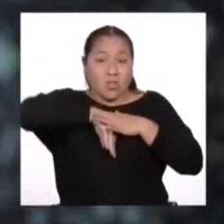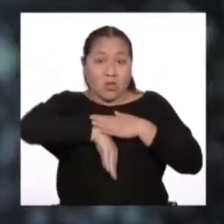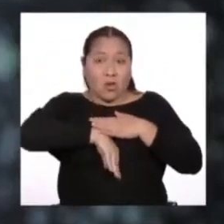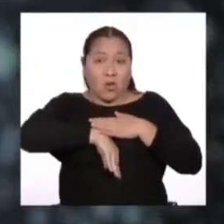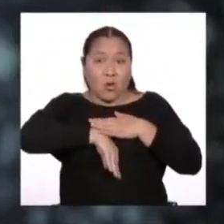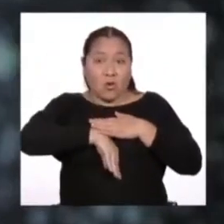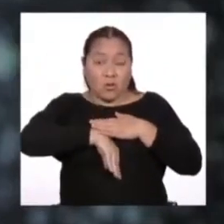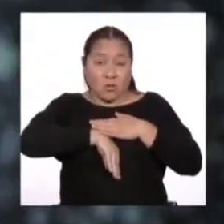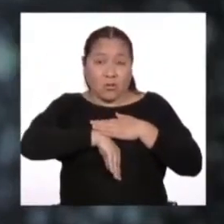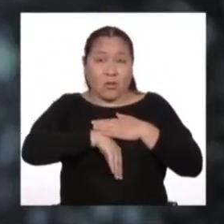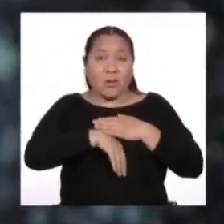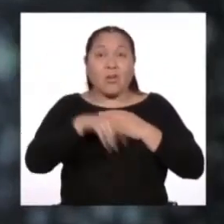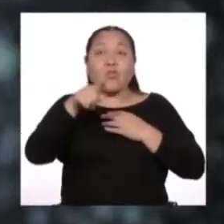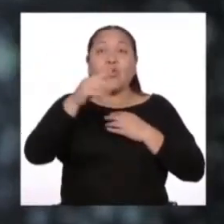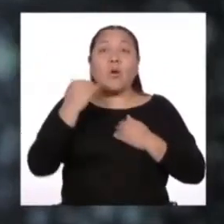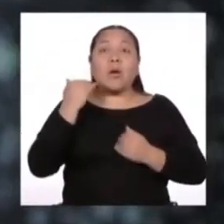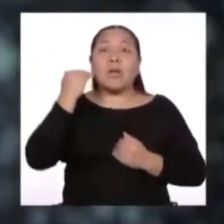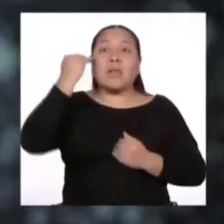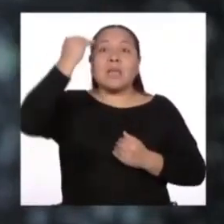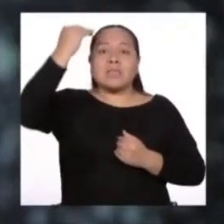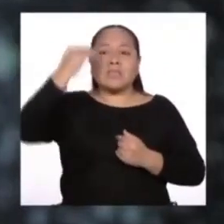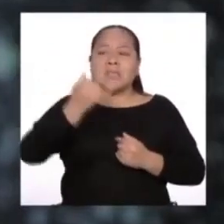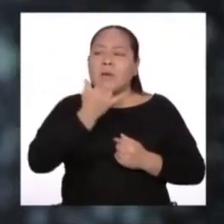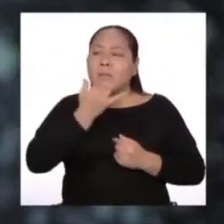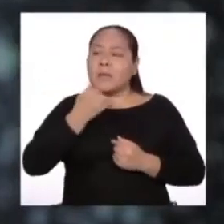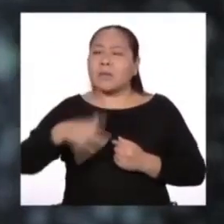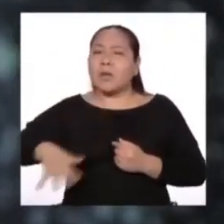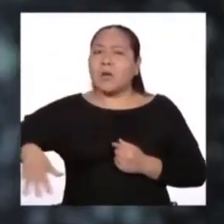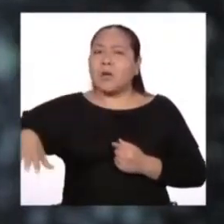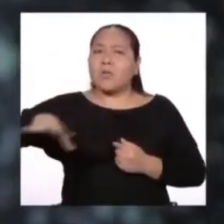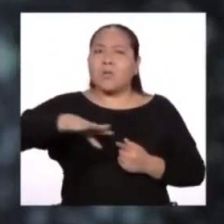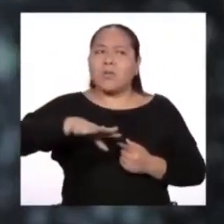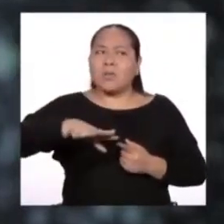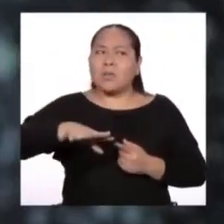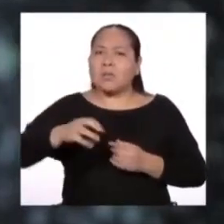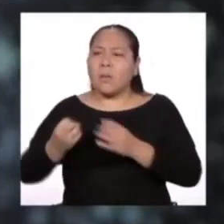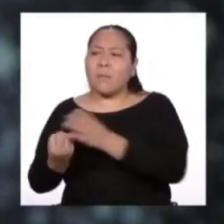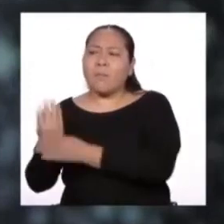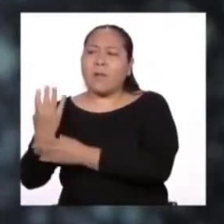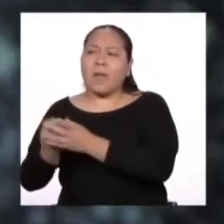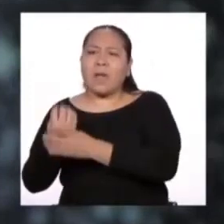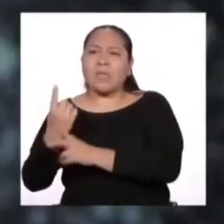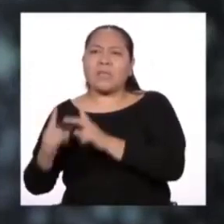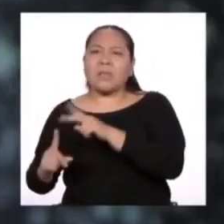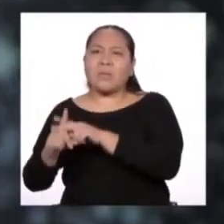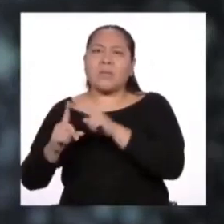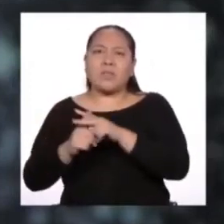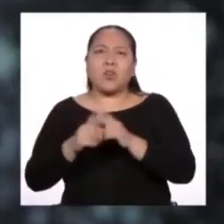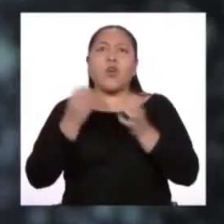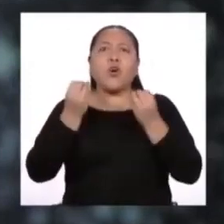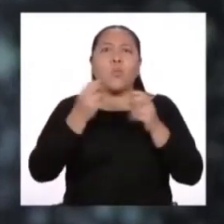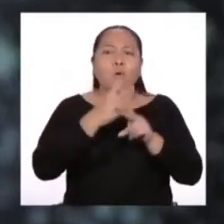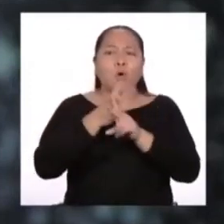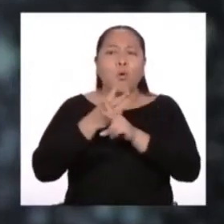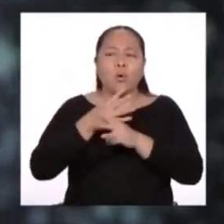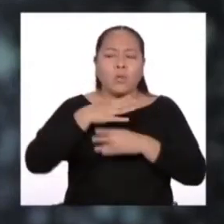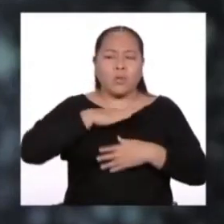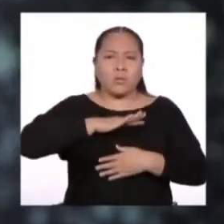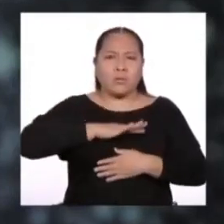¿Qué hacer con esas otras plantas que crecen en tu vida? ¿Cómo cuidar lo más preciado